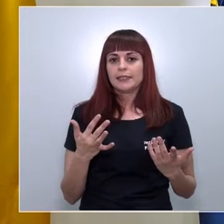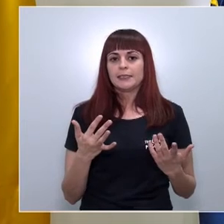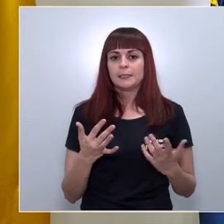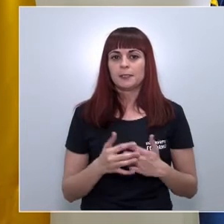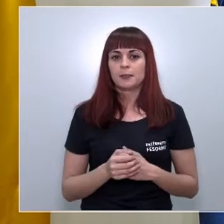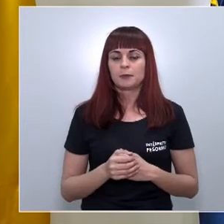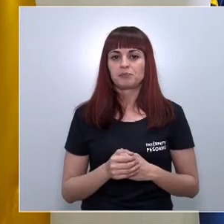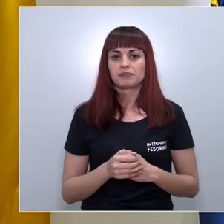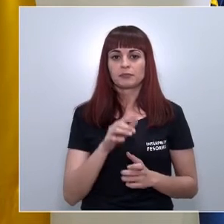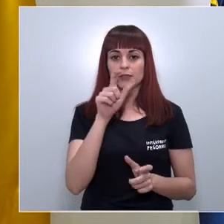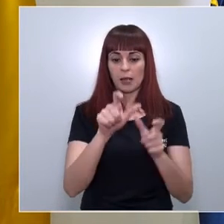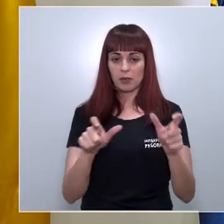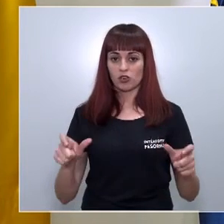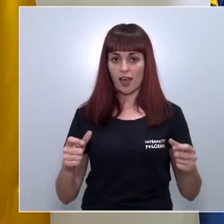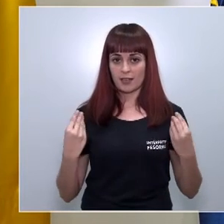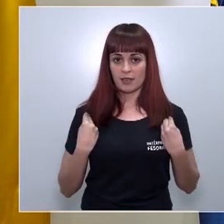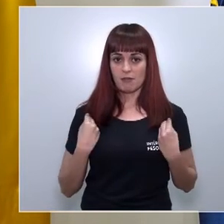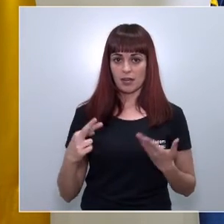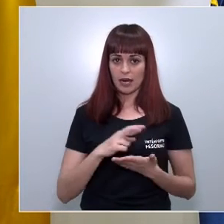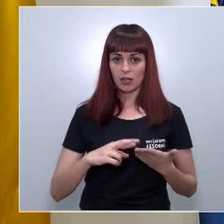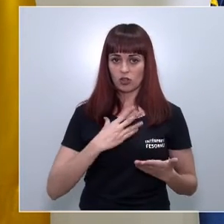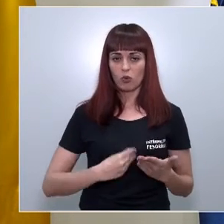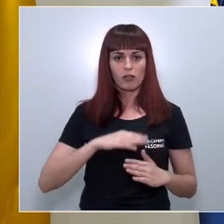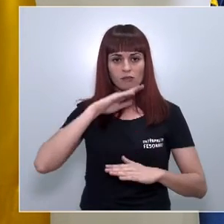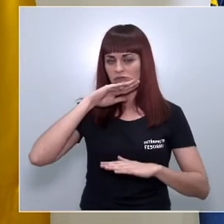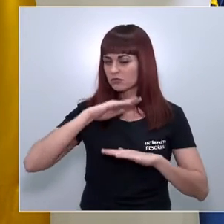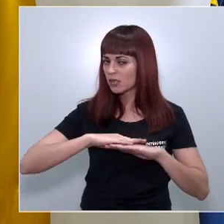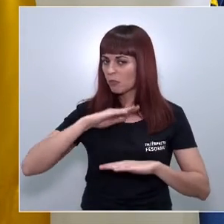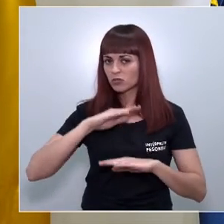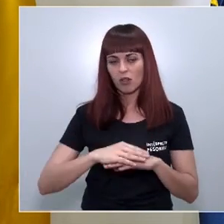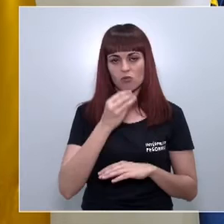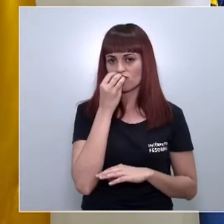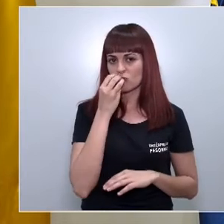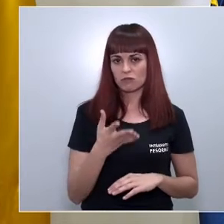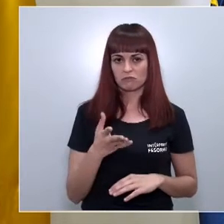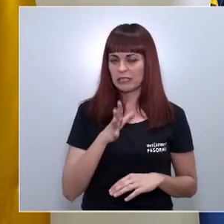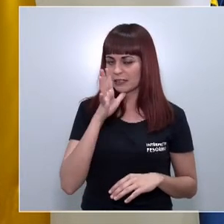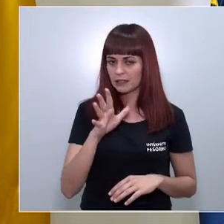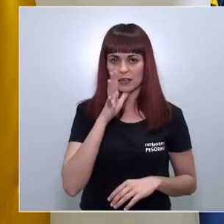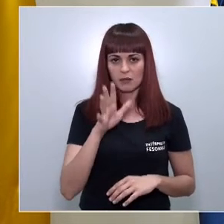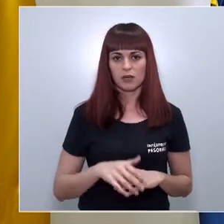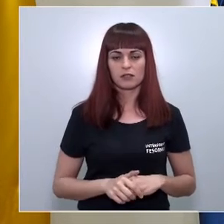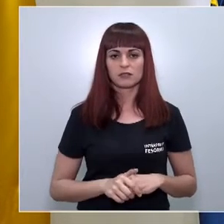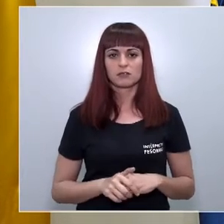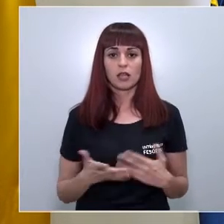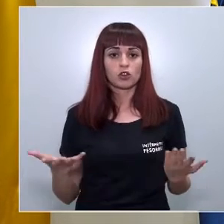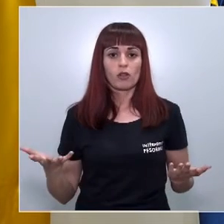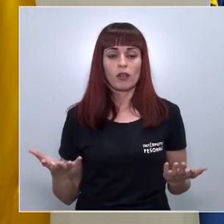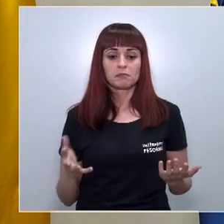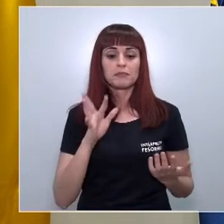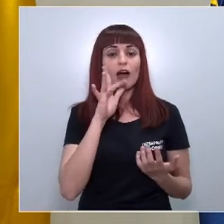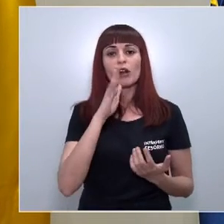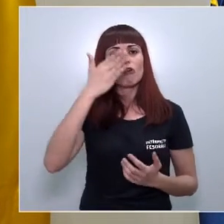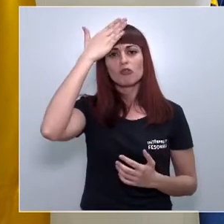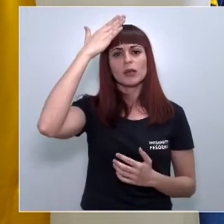las personas que viven en el régimen de Murcia se han portado de manera bueno que han dado un ejemplo pero impresionante entonces si nosotros estamos diciendo que ahora mismo